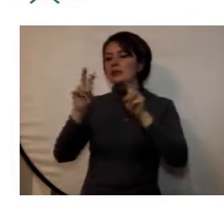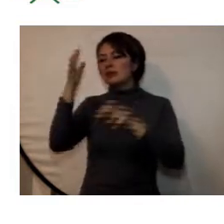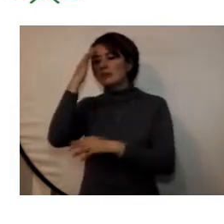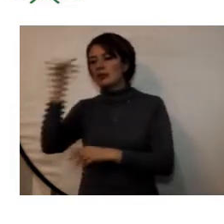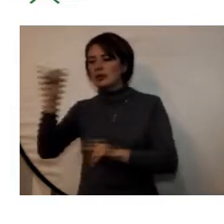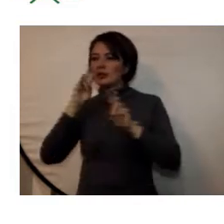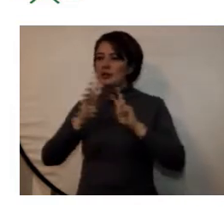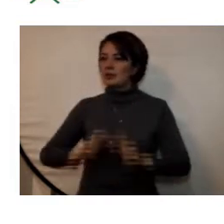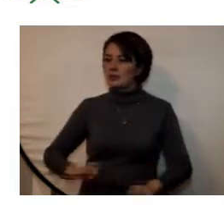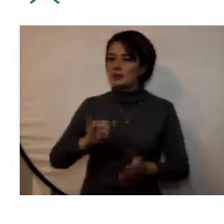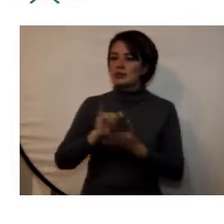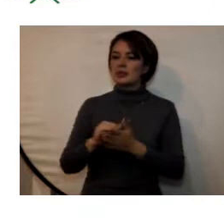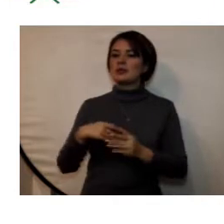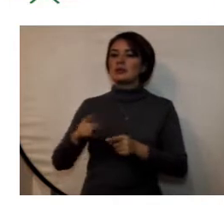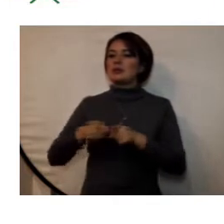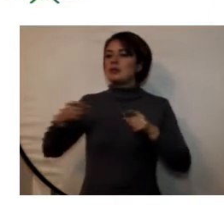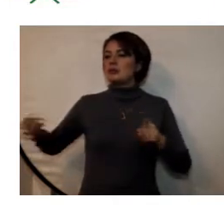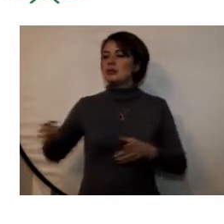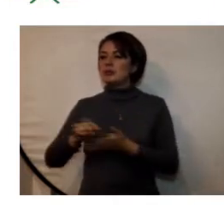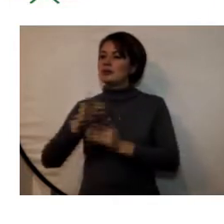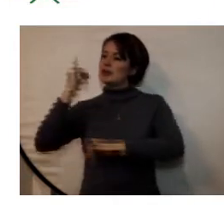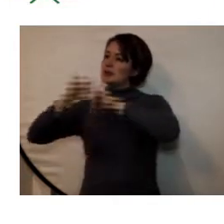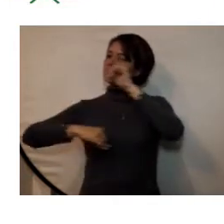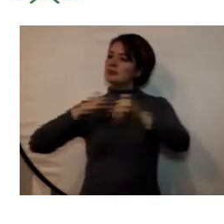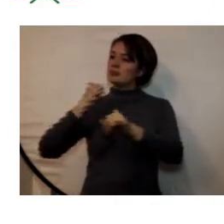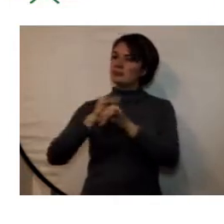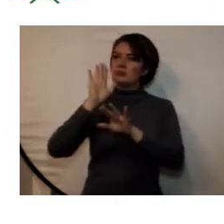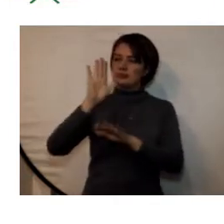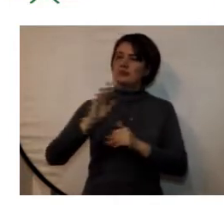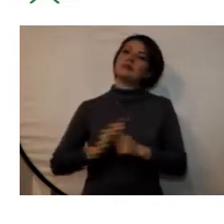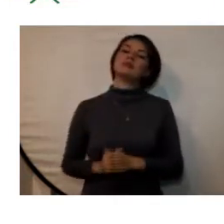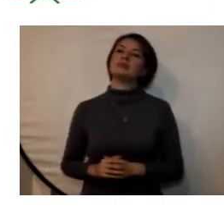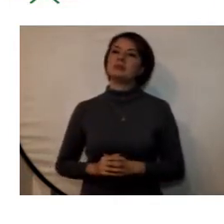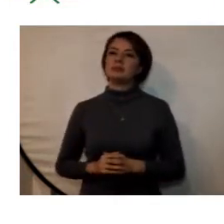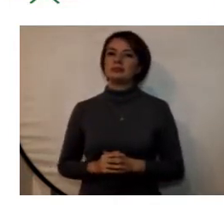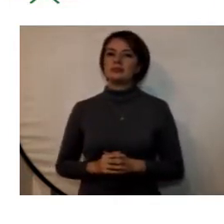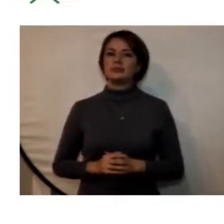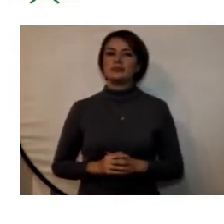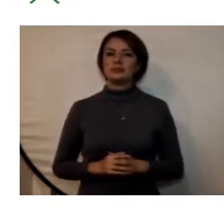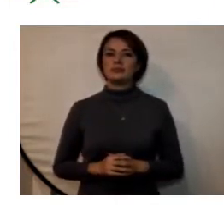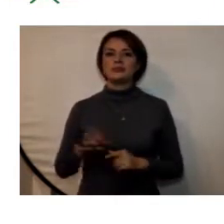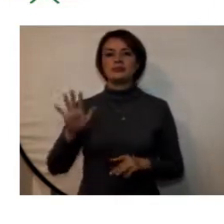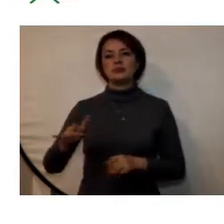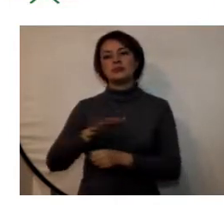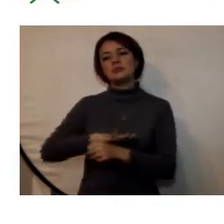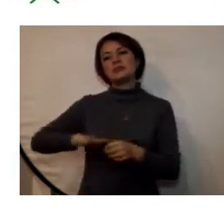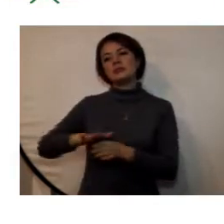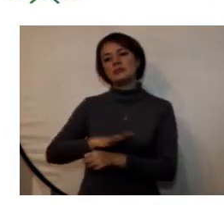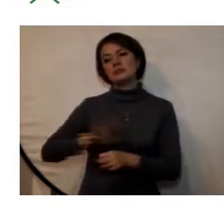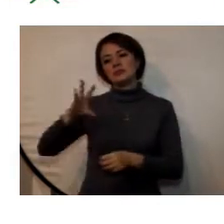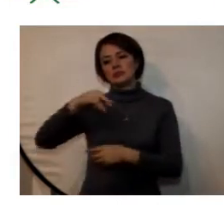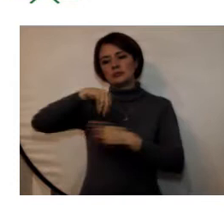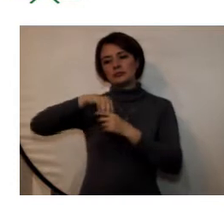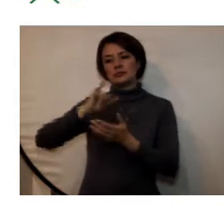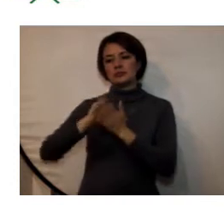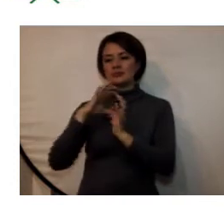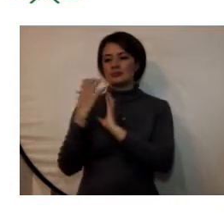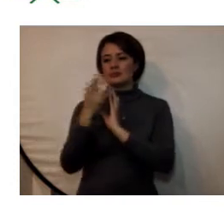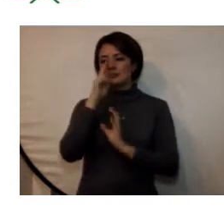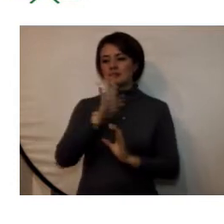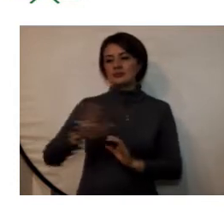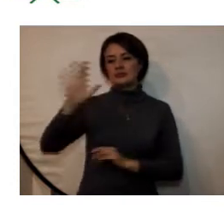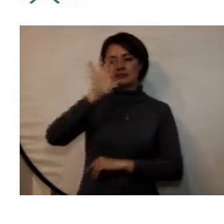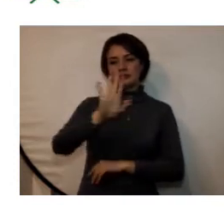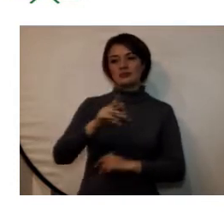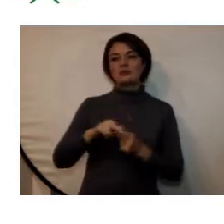la investigación la extensión y la internacionalización las situaciones coyunturales del entorno nacional y